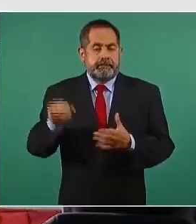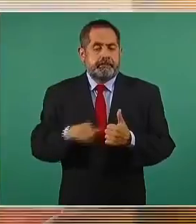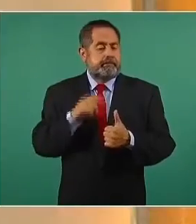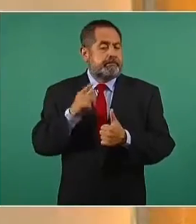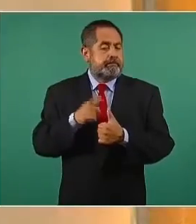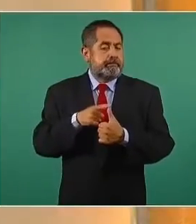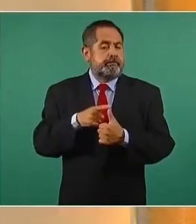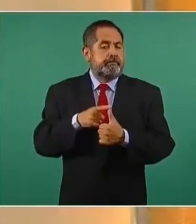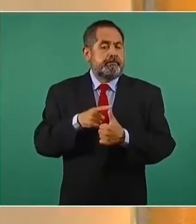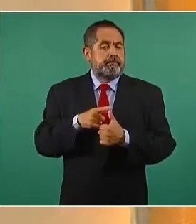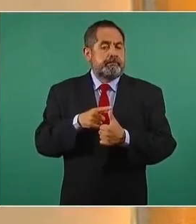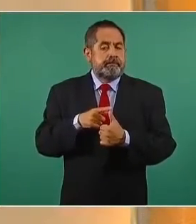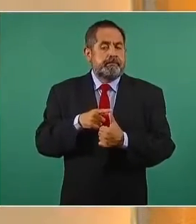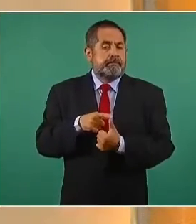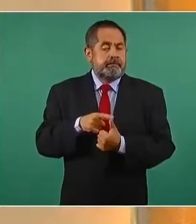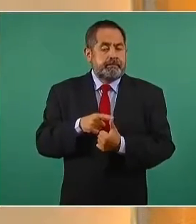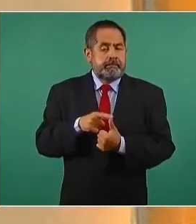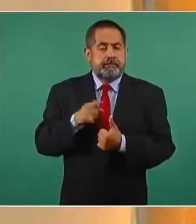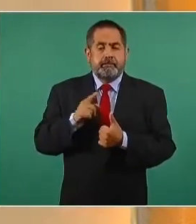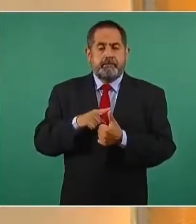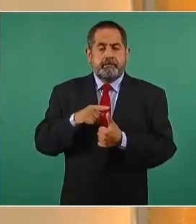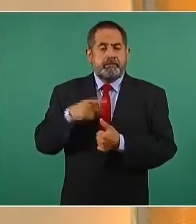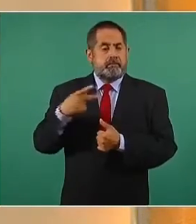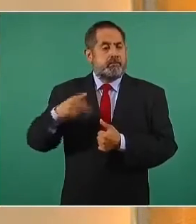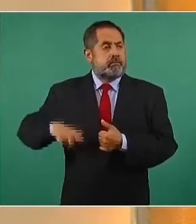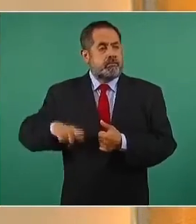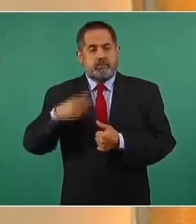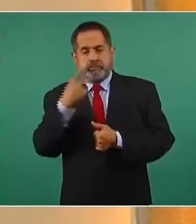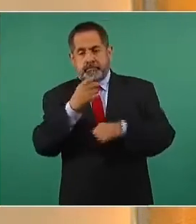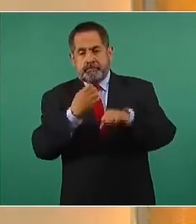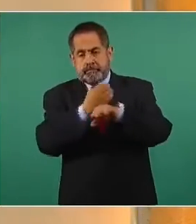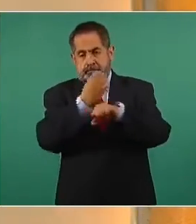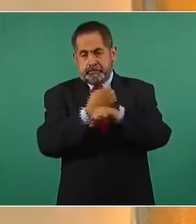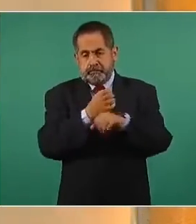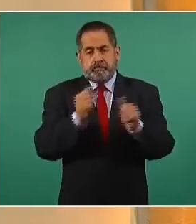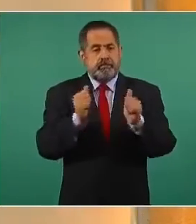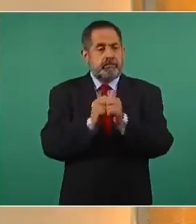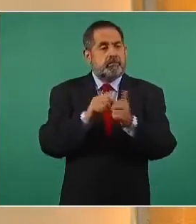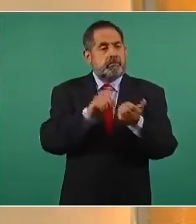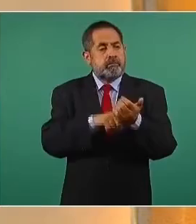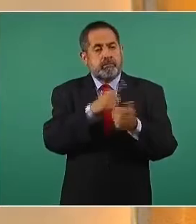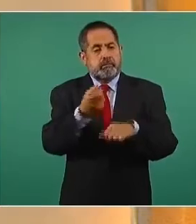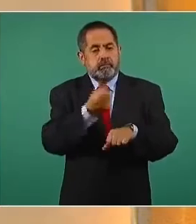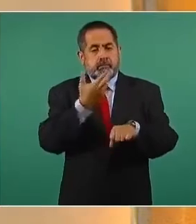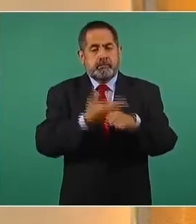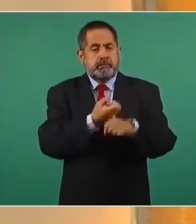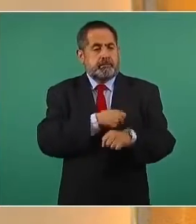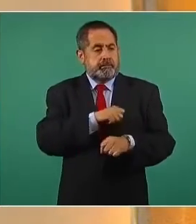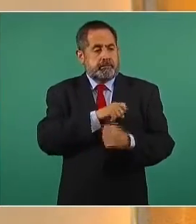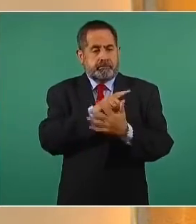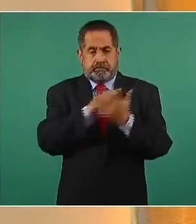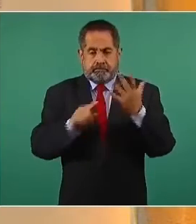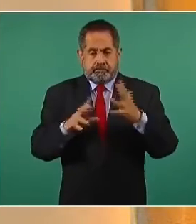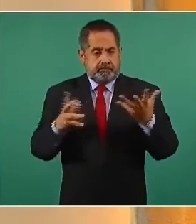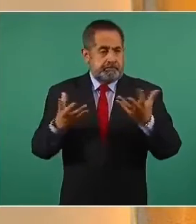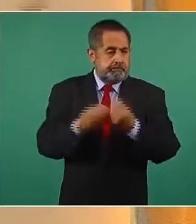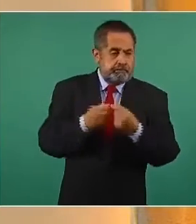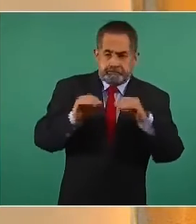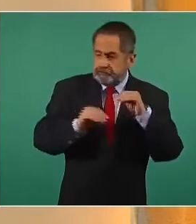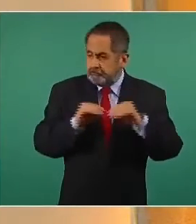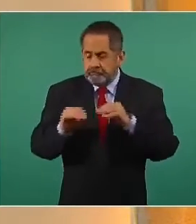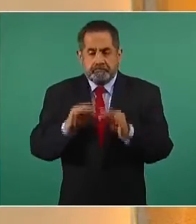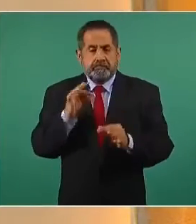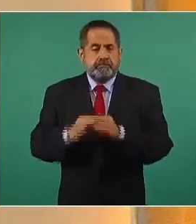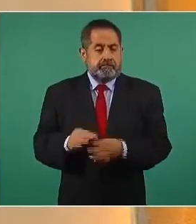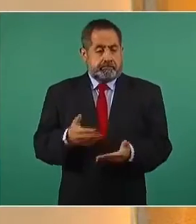colaboración del gobierno del estado a través de la Secretaría de Salud. Hoy, en fin, quedan